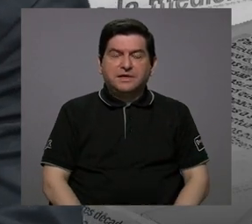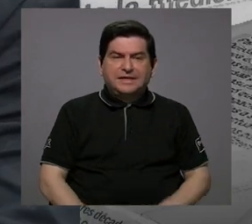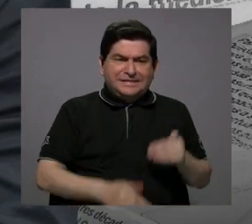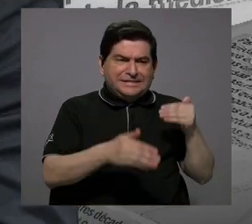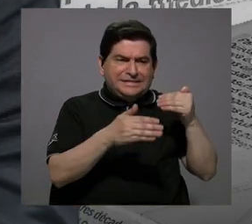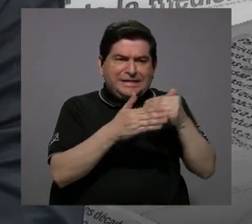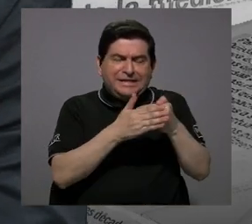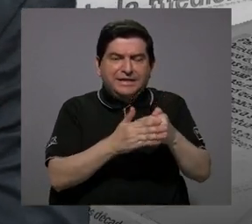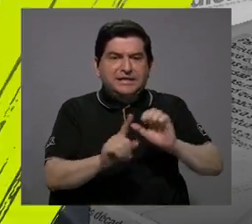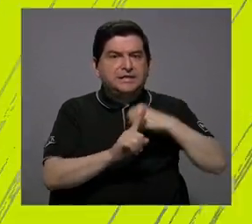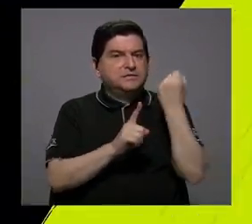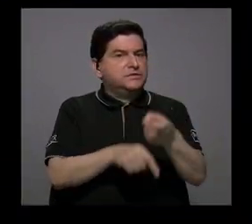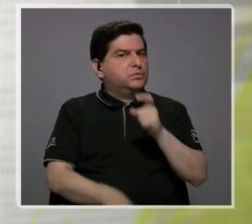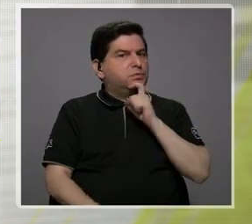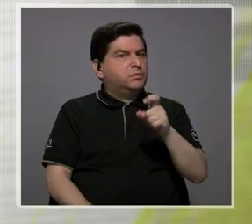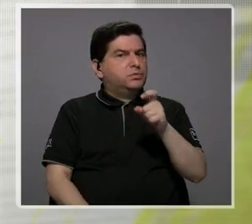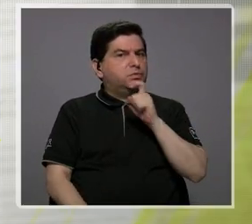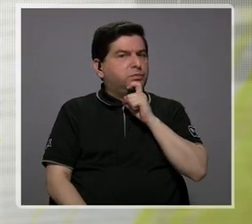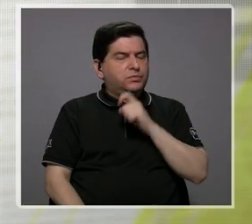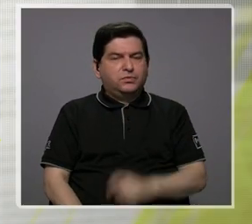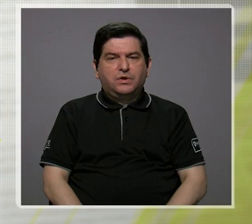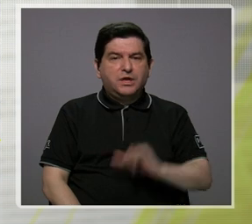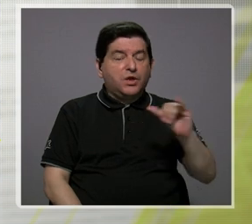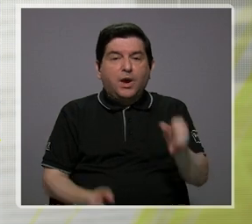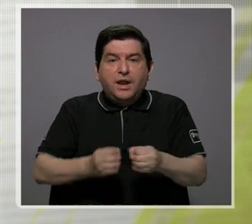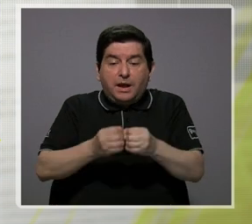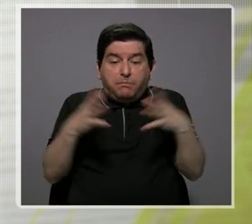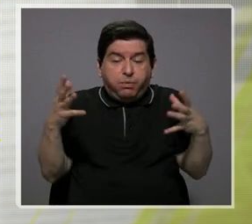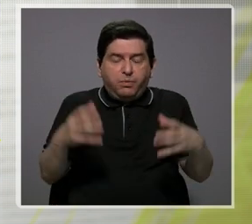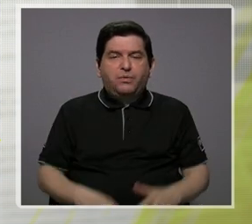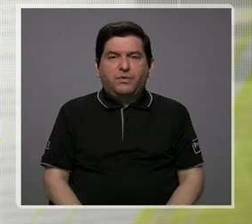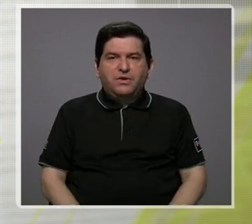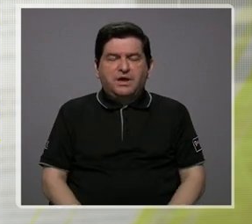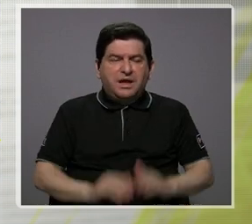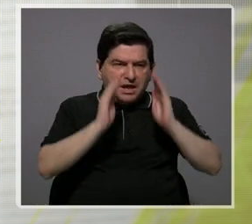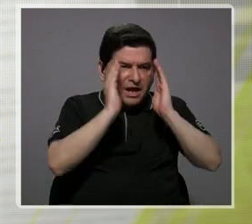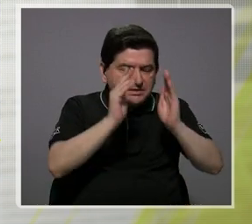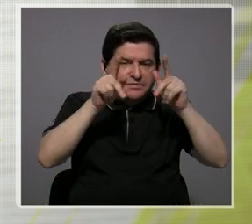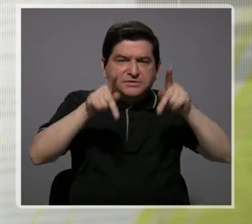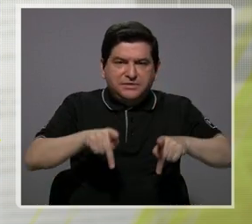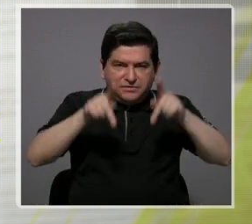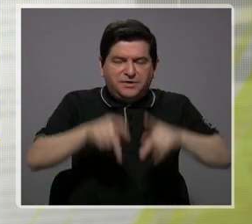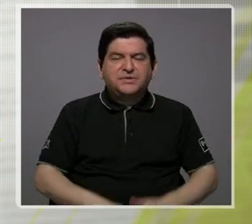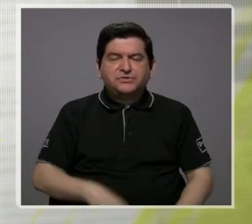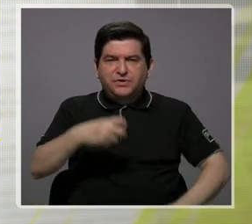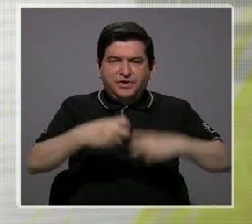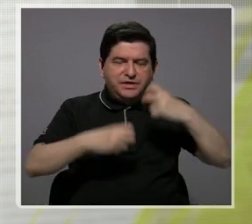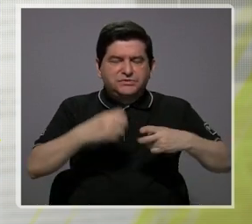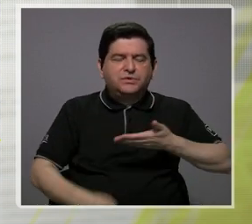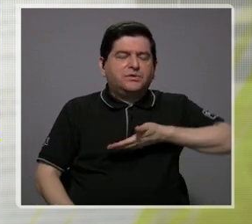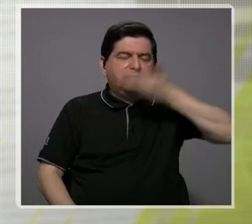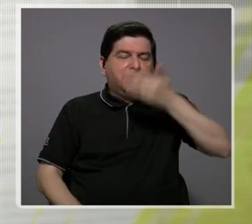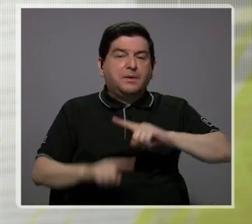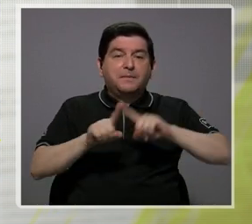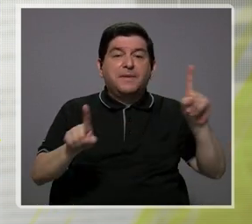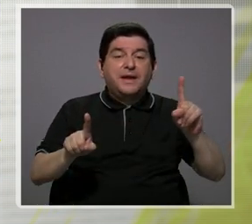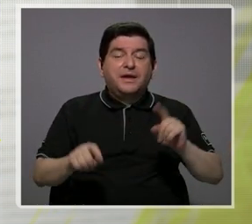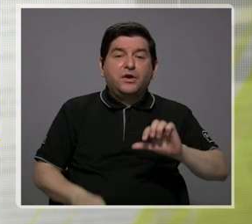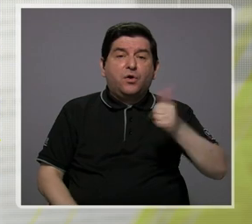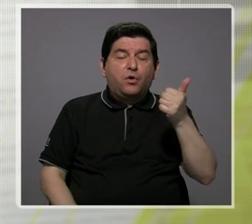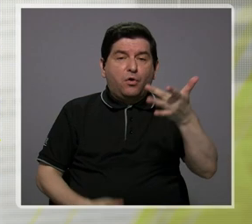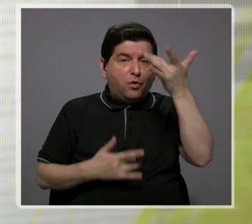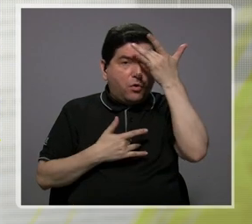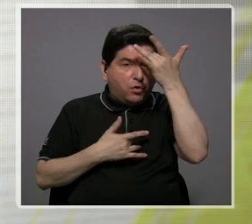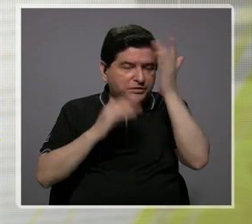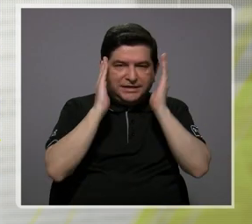avecinaba una bomba de tiempo porque lógicamente se estaban atendiendo los pacientes sintomáticos respiratorios y se estaban descuidando otras patologías. Y